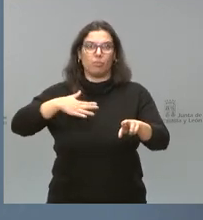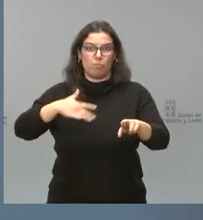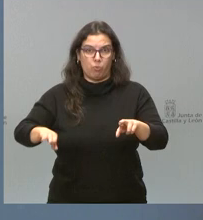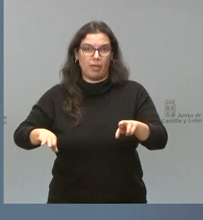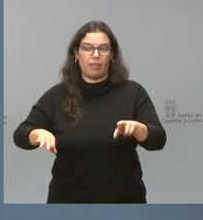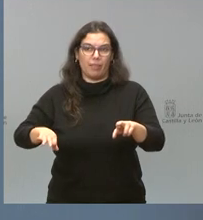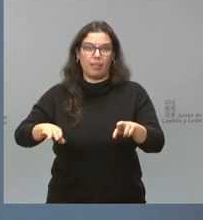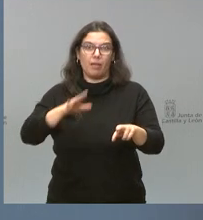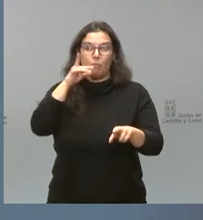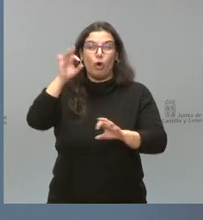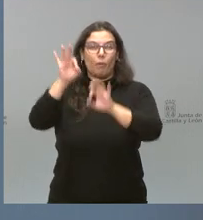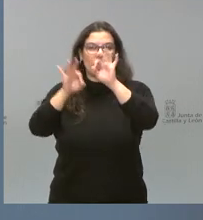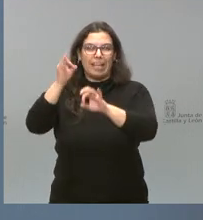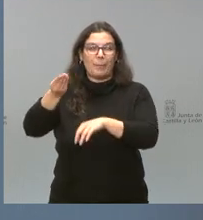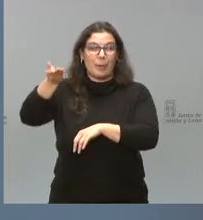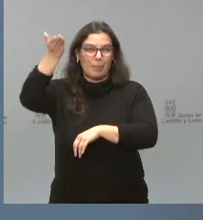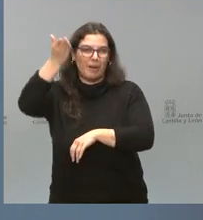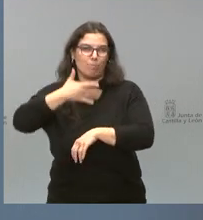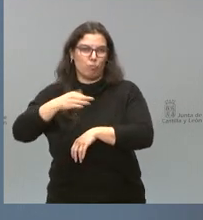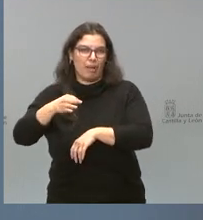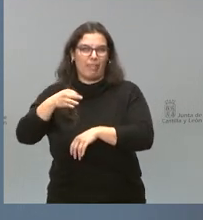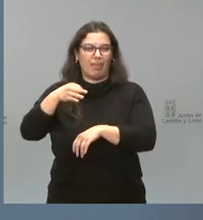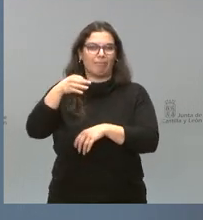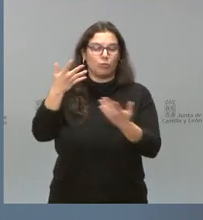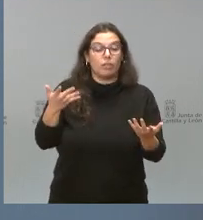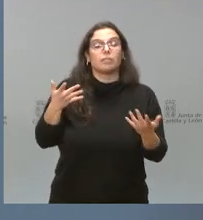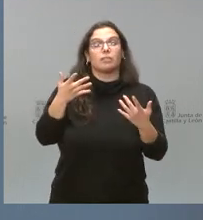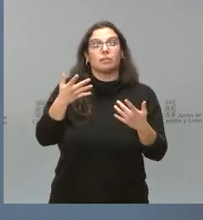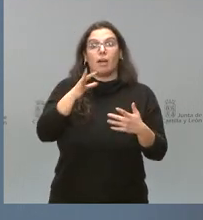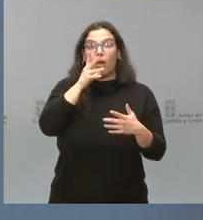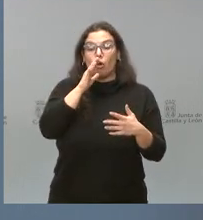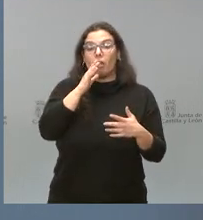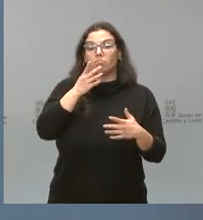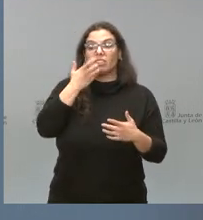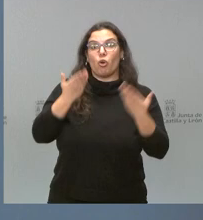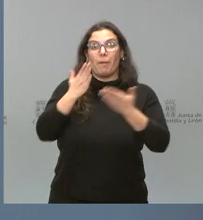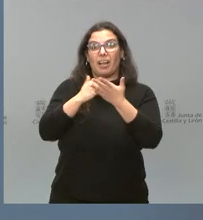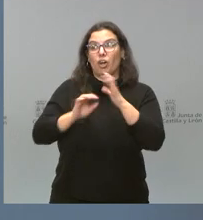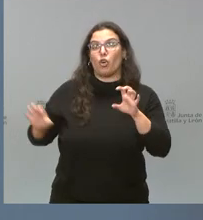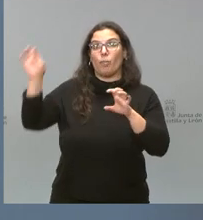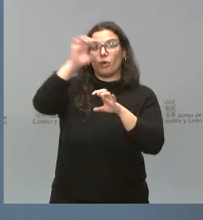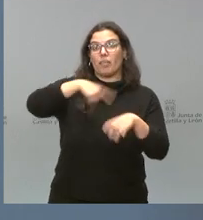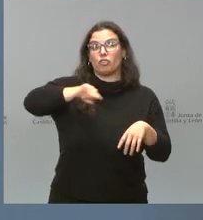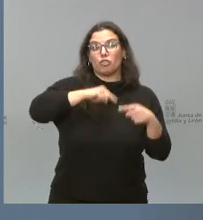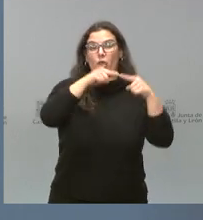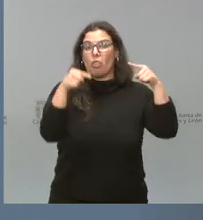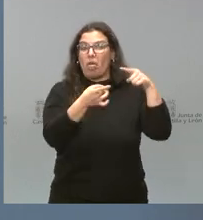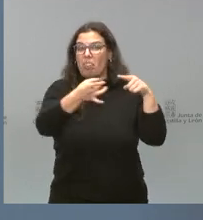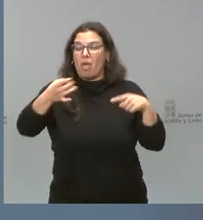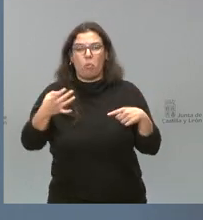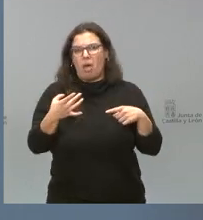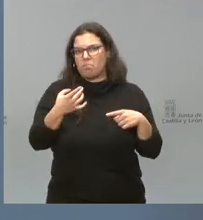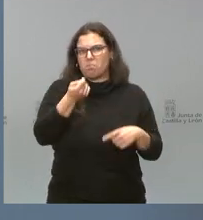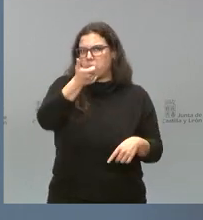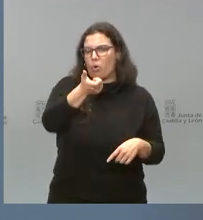quizá con el riesgo de unos tipos de interés algo más altos que en el actual. Partimos la ventaja de que estamos entre las comunidades autónomas con menor nivel de endeudamiento, cuatro puntos por